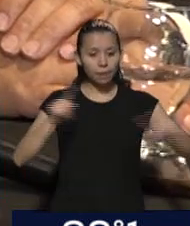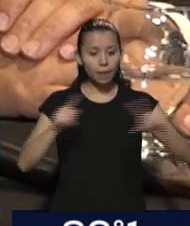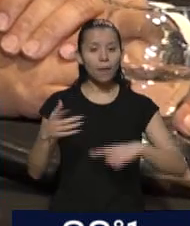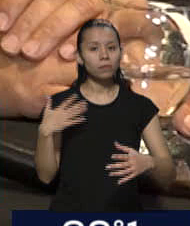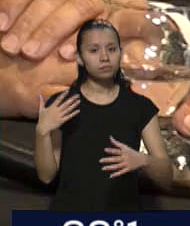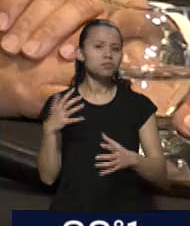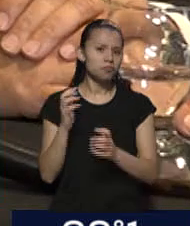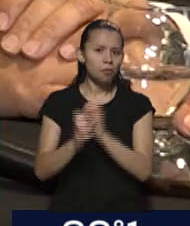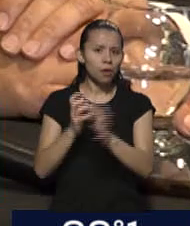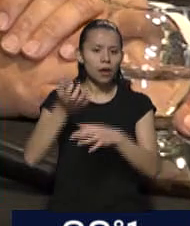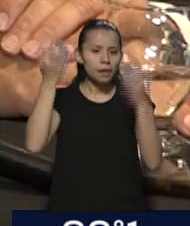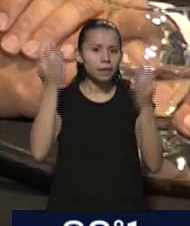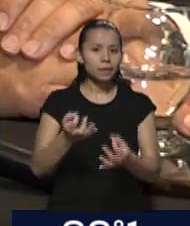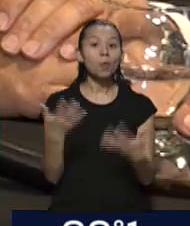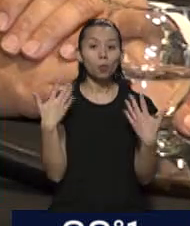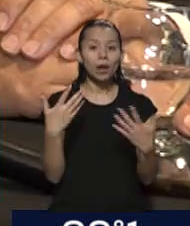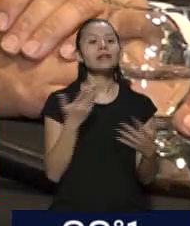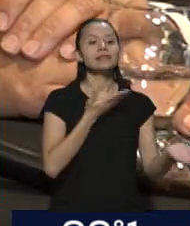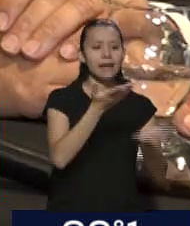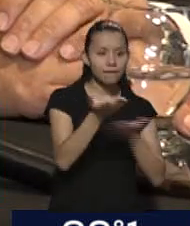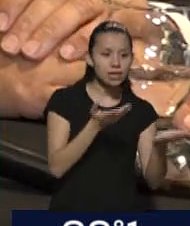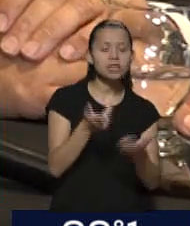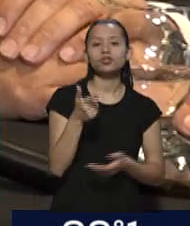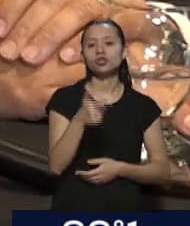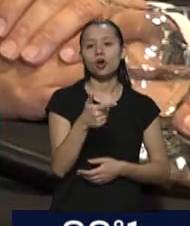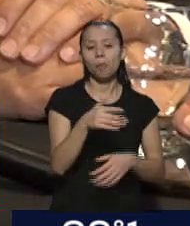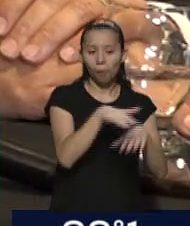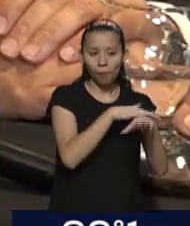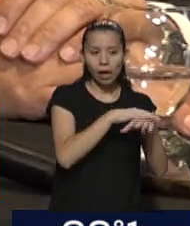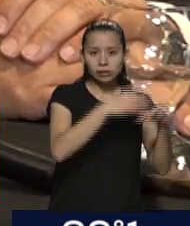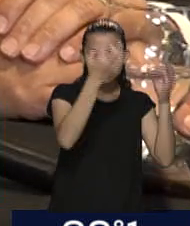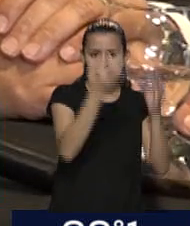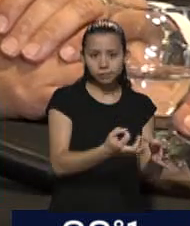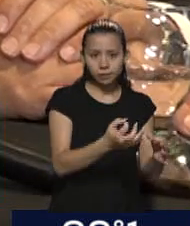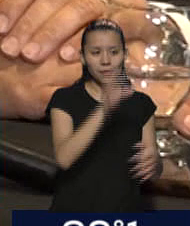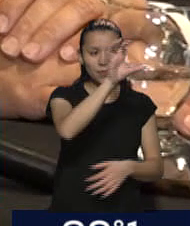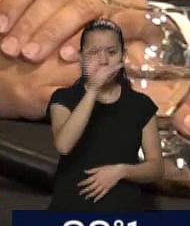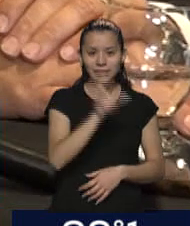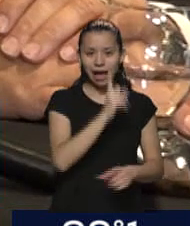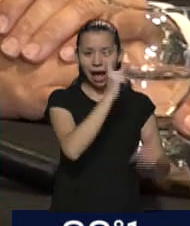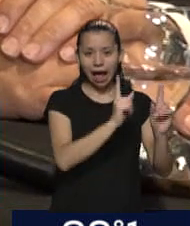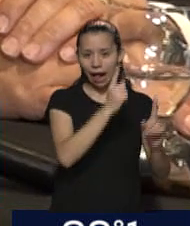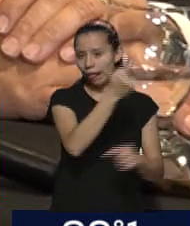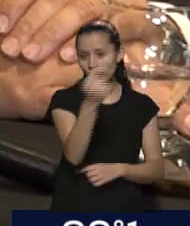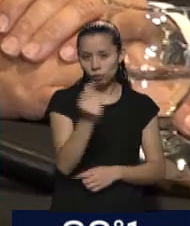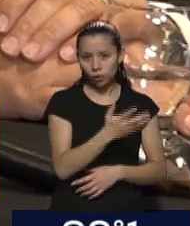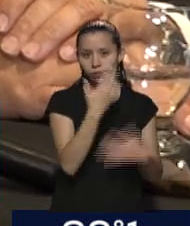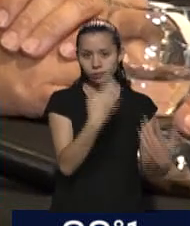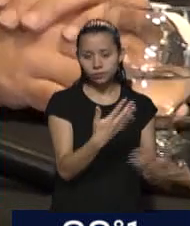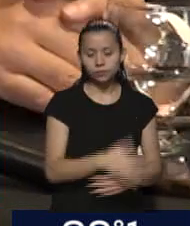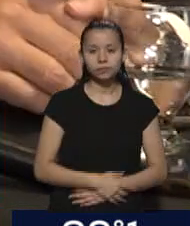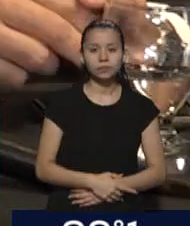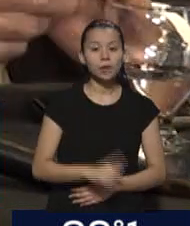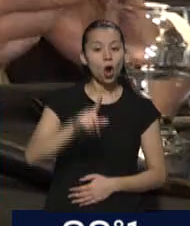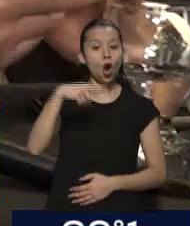agilidad en el liderazgo de los servicios, de los básicos que son competencias de la provincia, pero también involucrarnos en